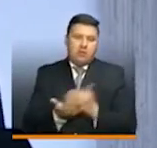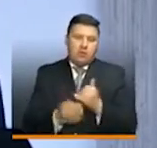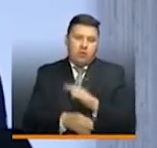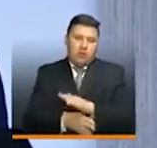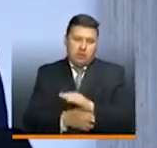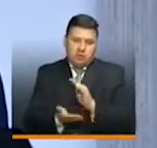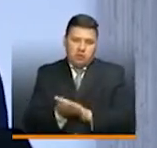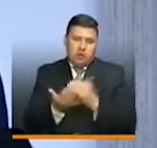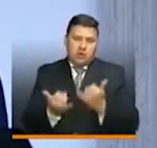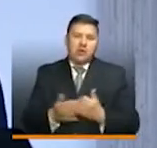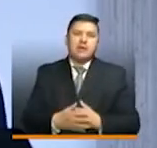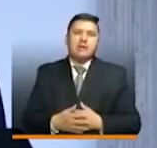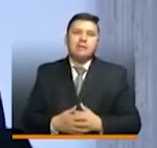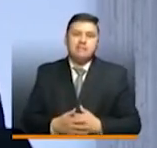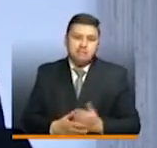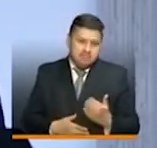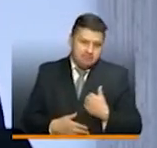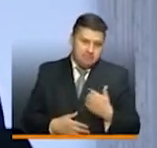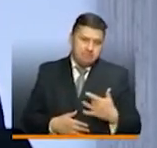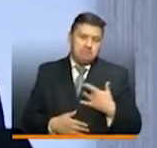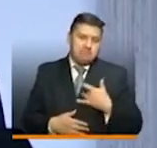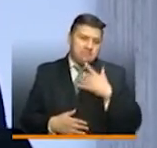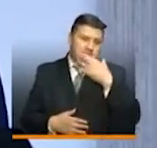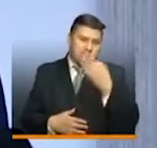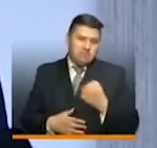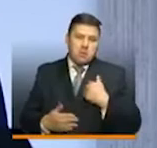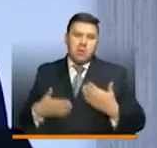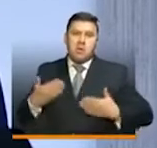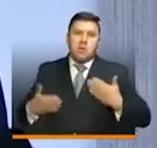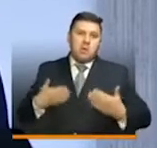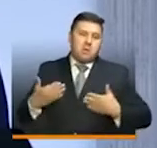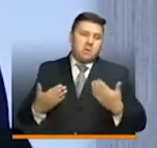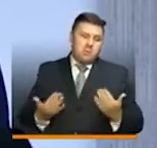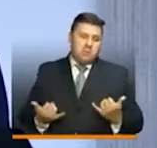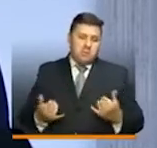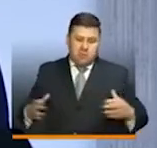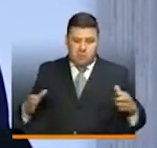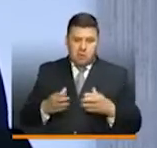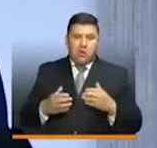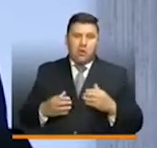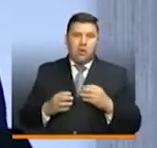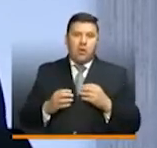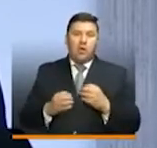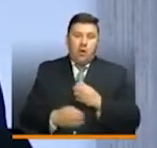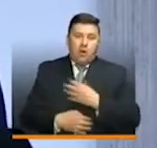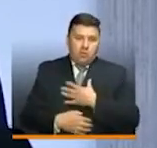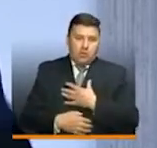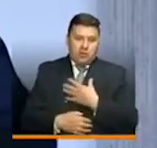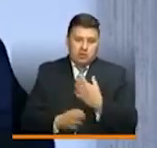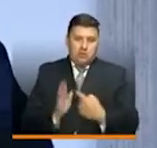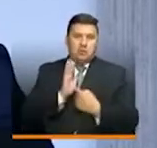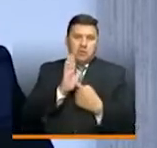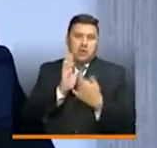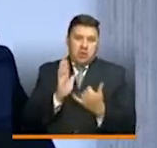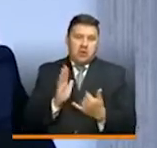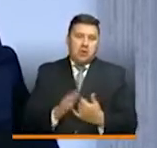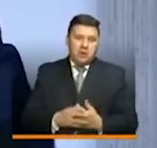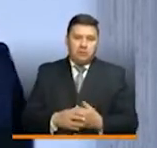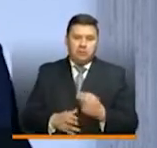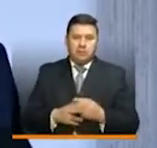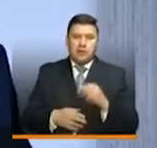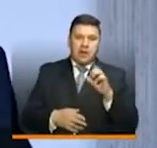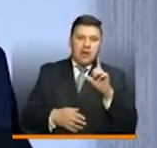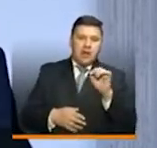de hoy. De tal manera que yo me siento, de verdad, muy contenta de tener la oportunidad de presentar entonces acá a Laura